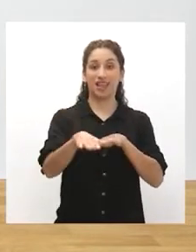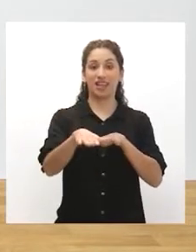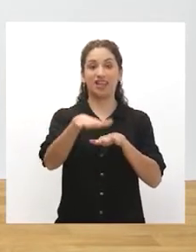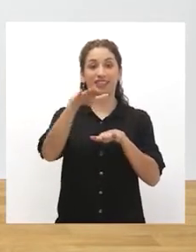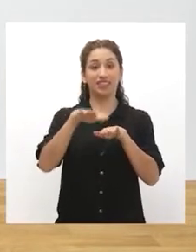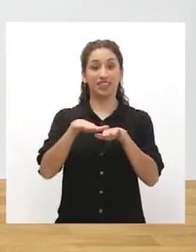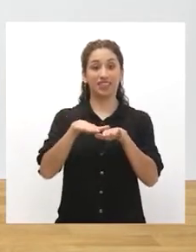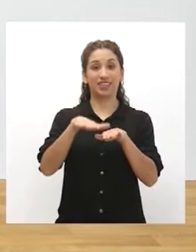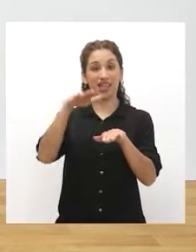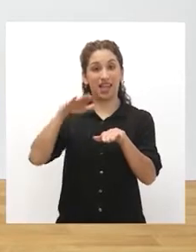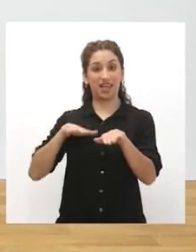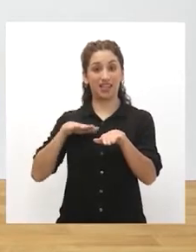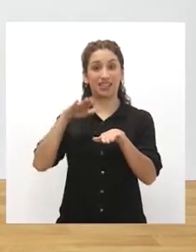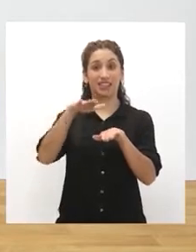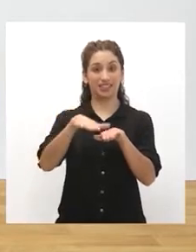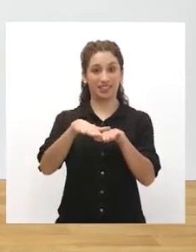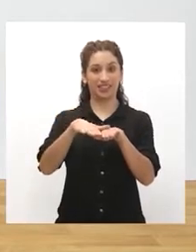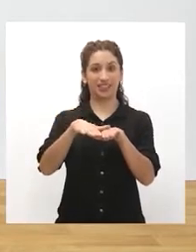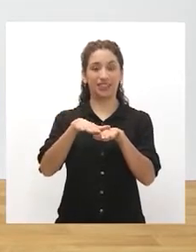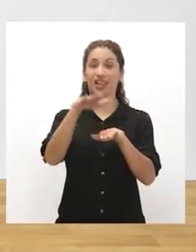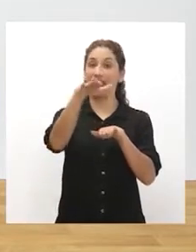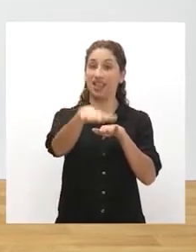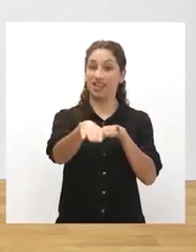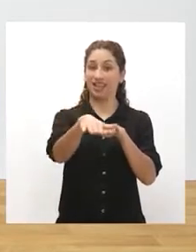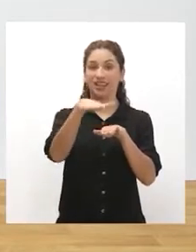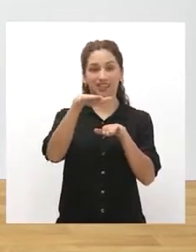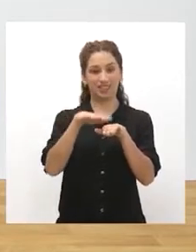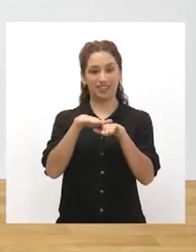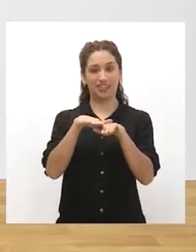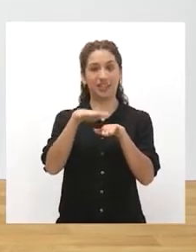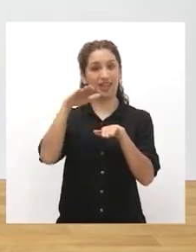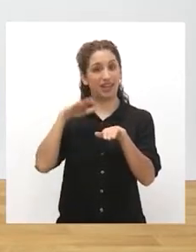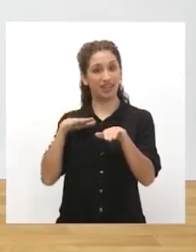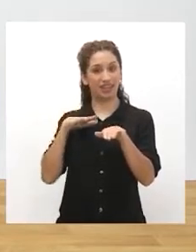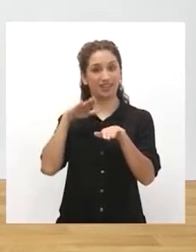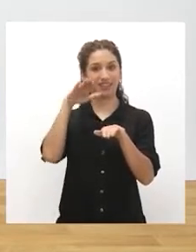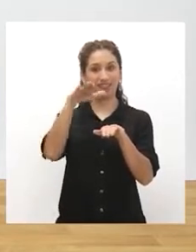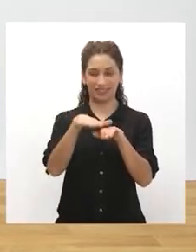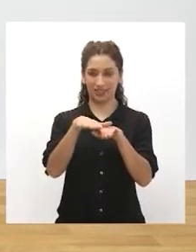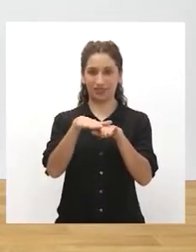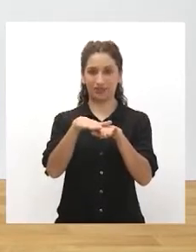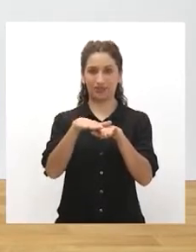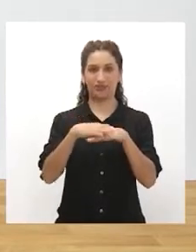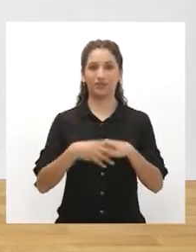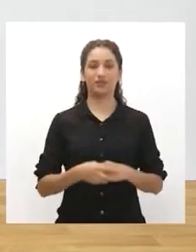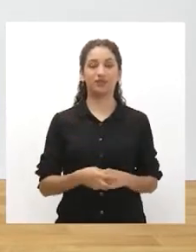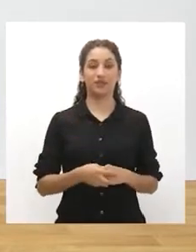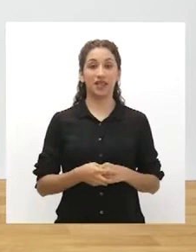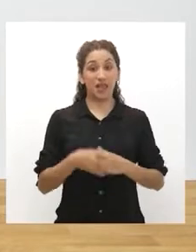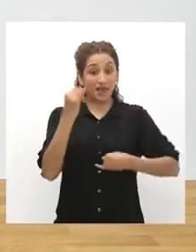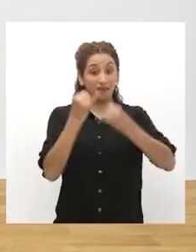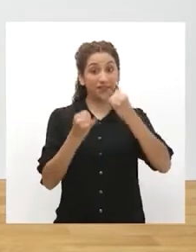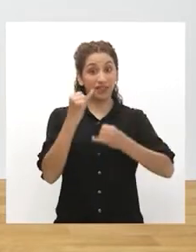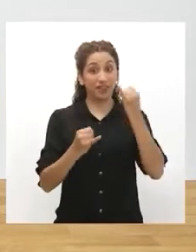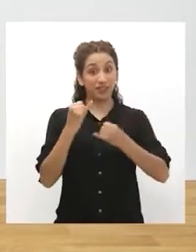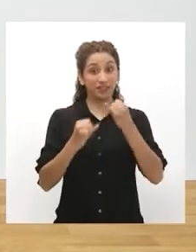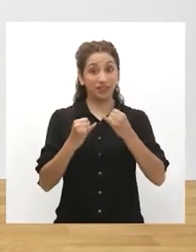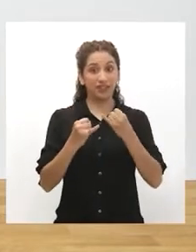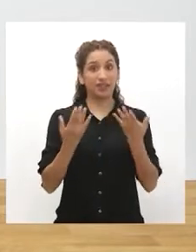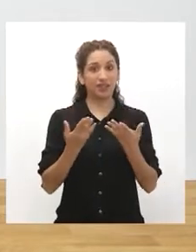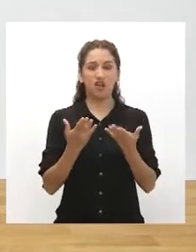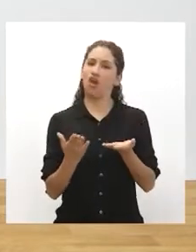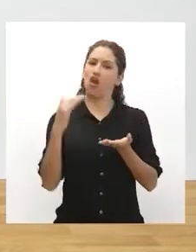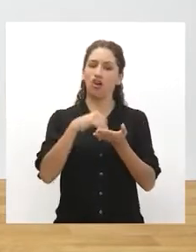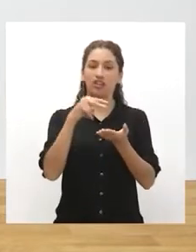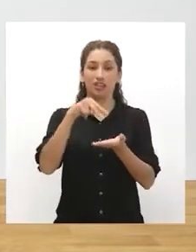Adelante, centro, atrás, centro. Adelante, centro, atrás, centro. Para finalizar, vamos